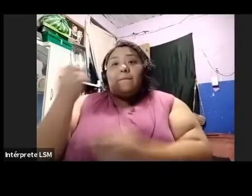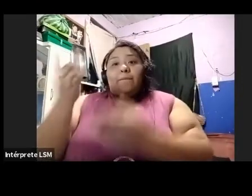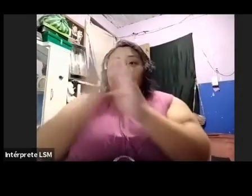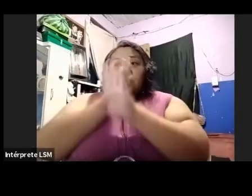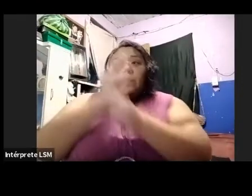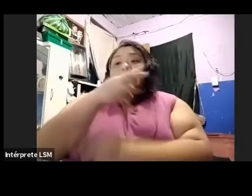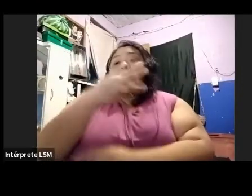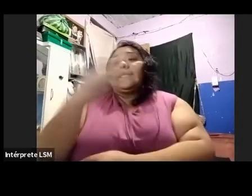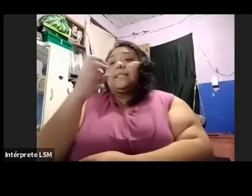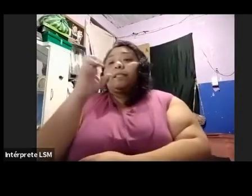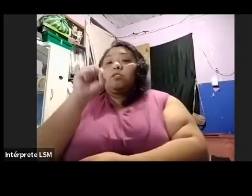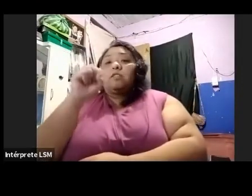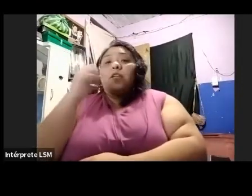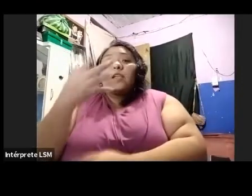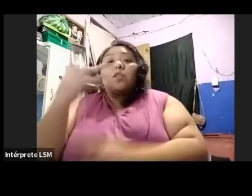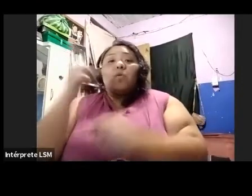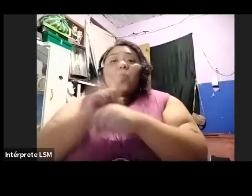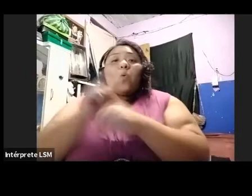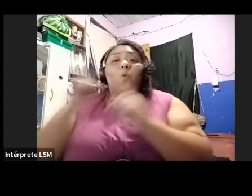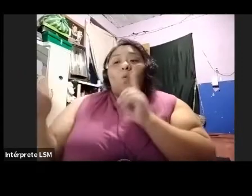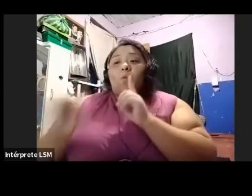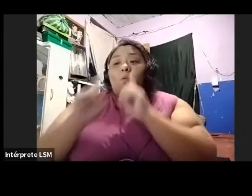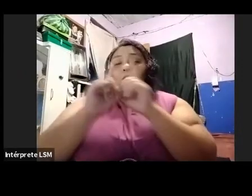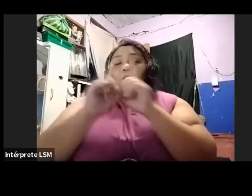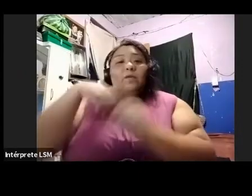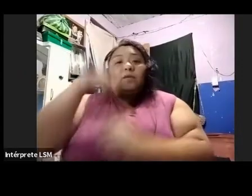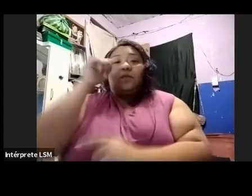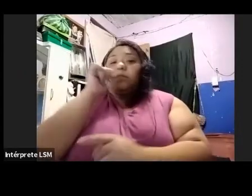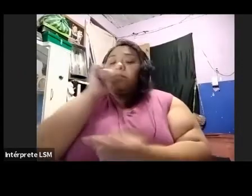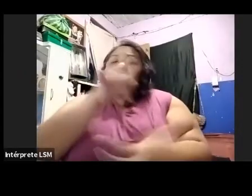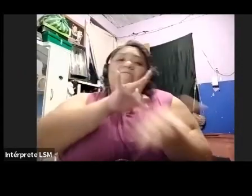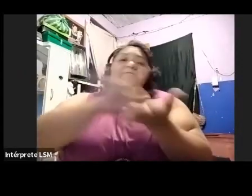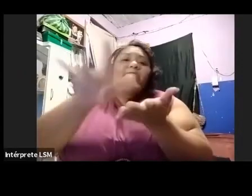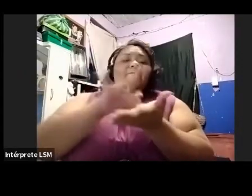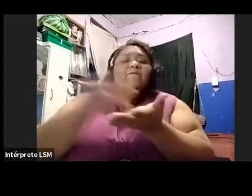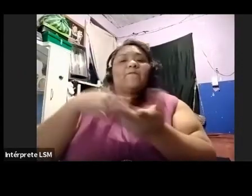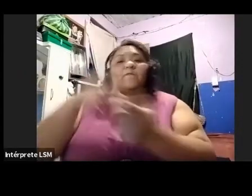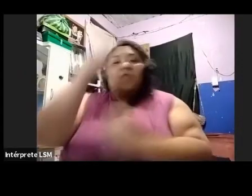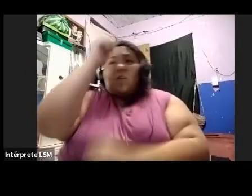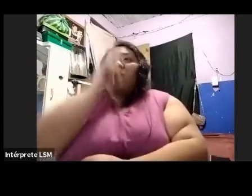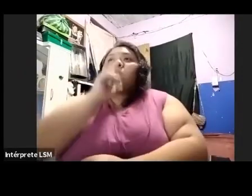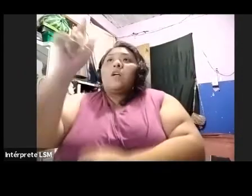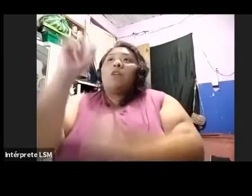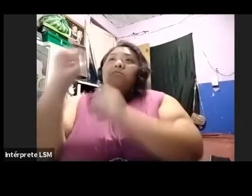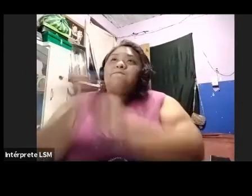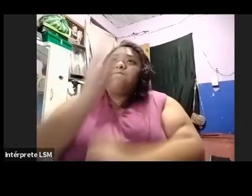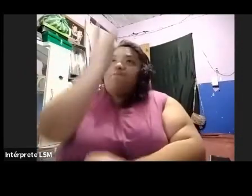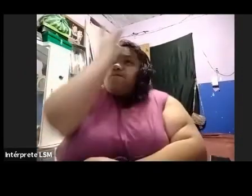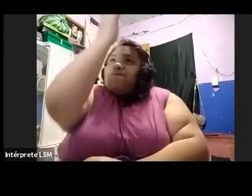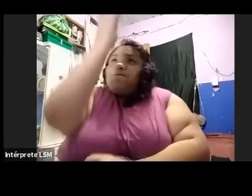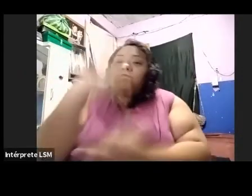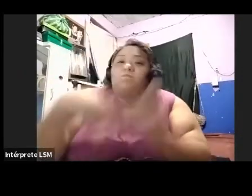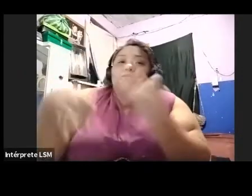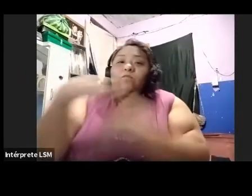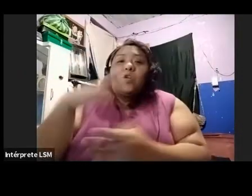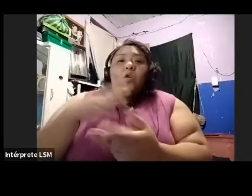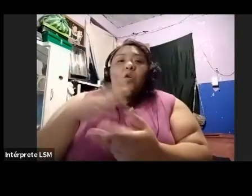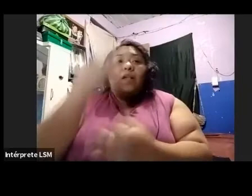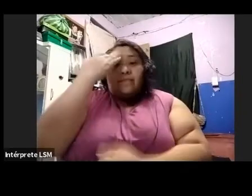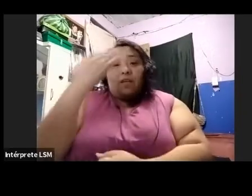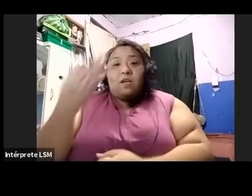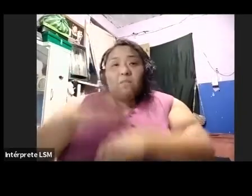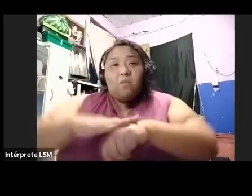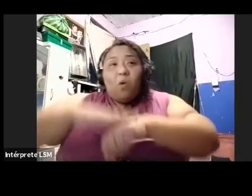susurrar siempre una posibilidad, un destello de luz y un atisbo de magia en los momentos más significativos de